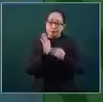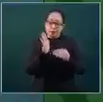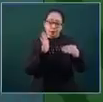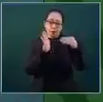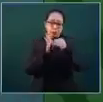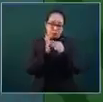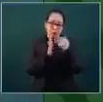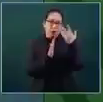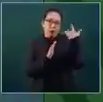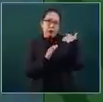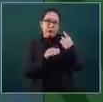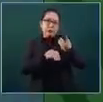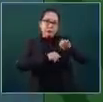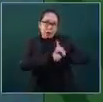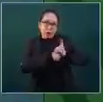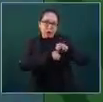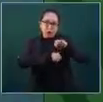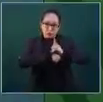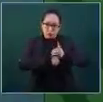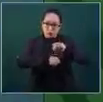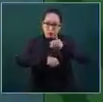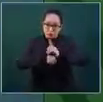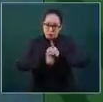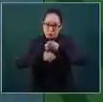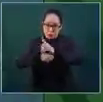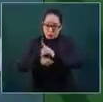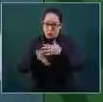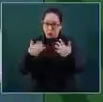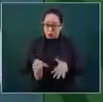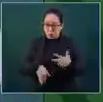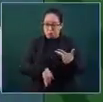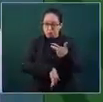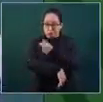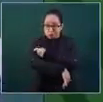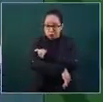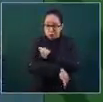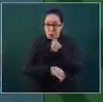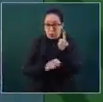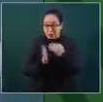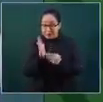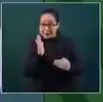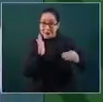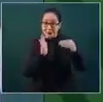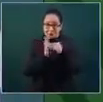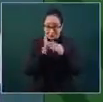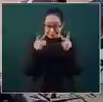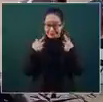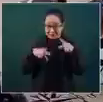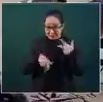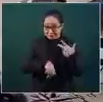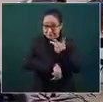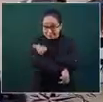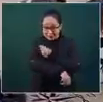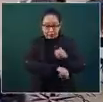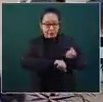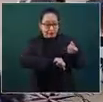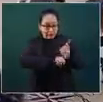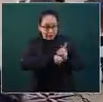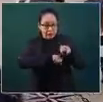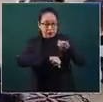por día, un millón de vacunados diarios.